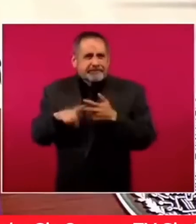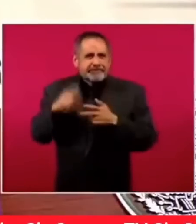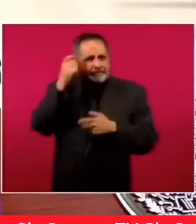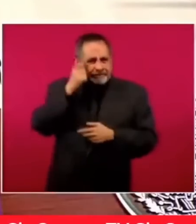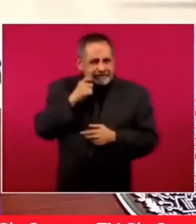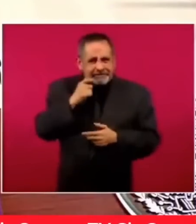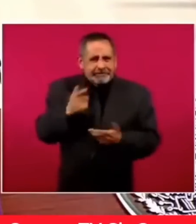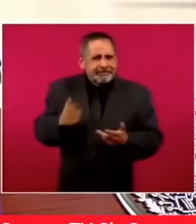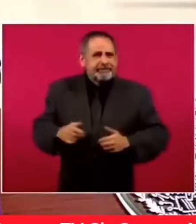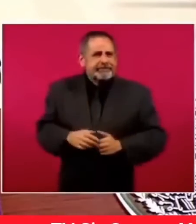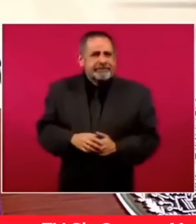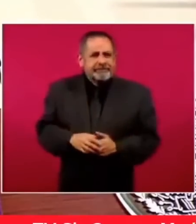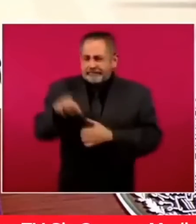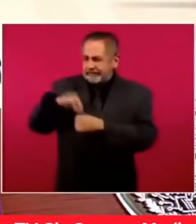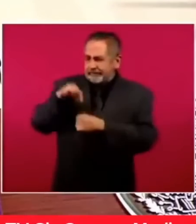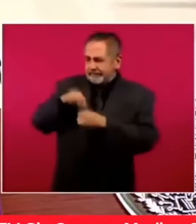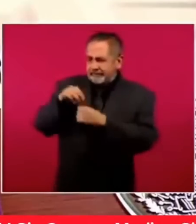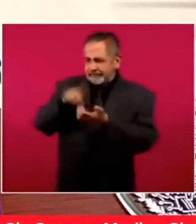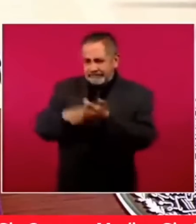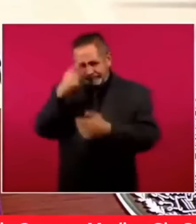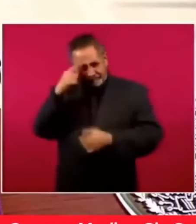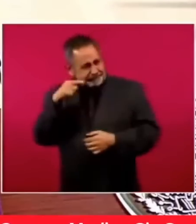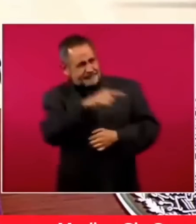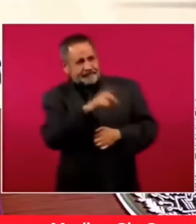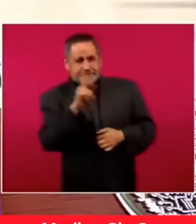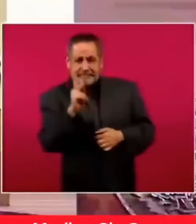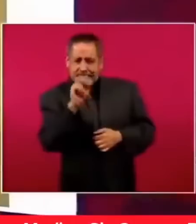Guerrero va a votar por el PAN